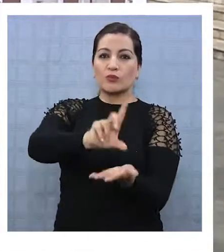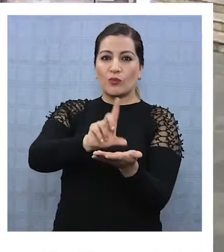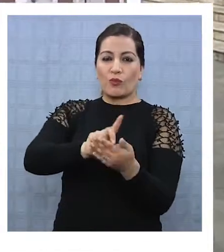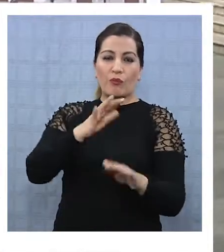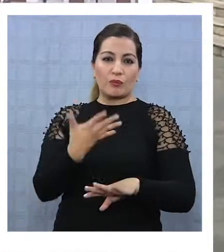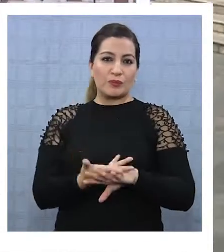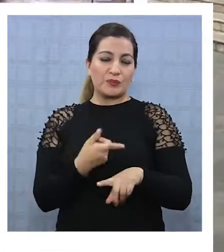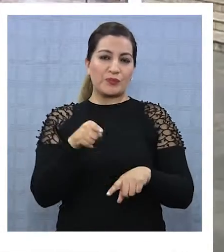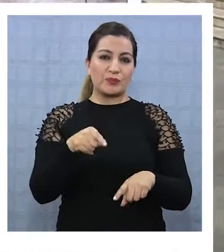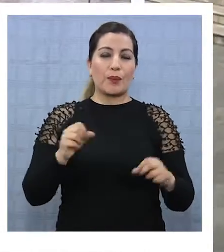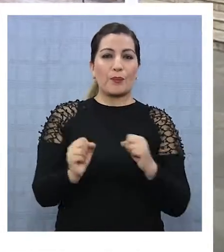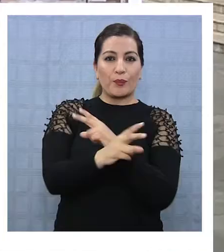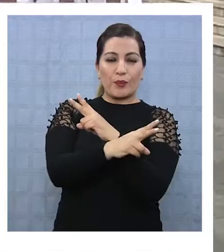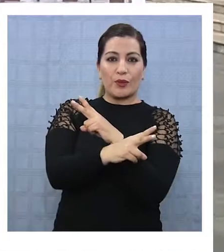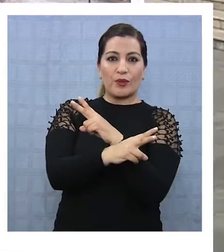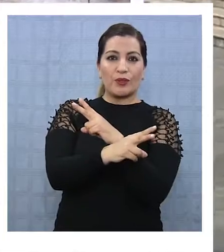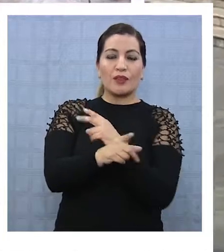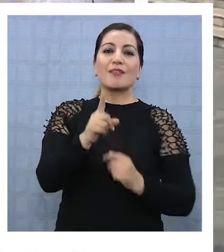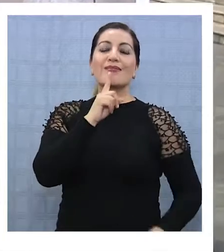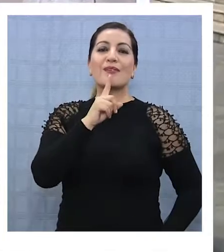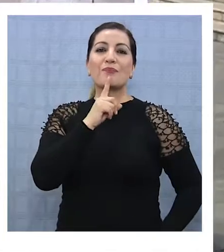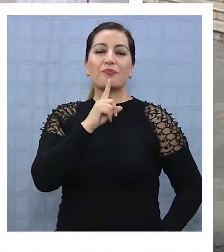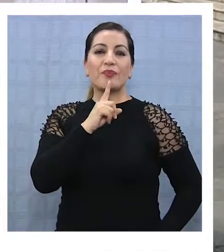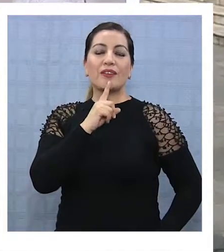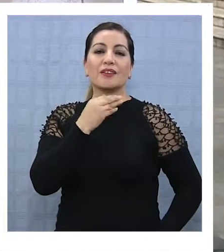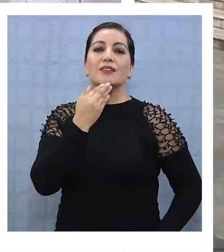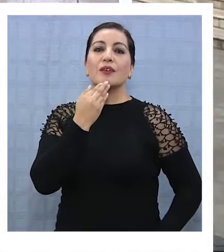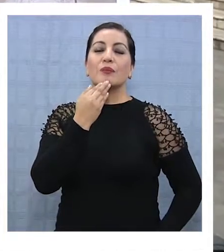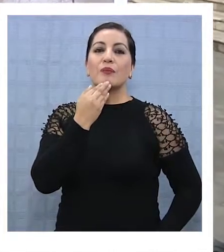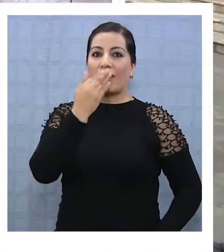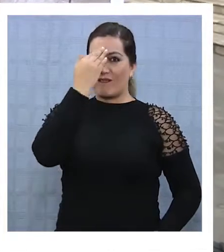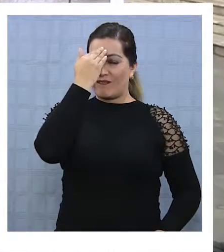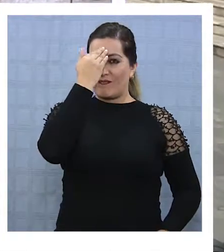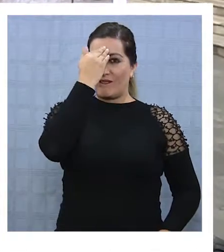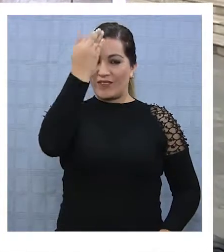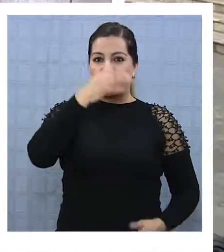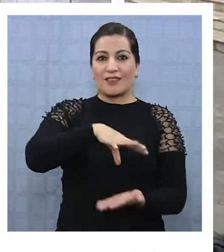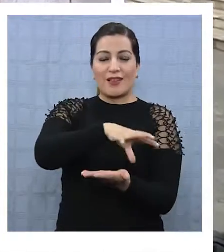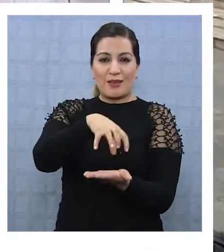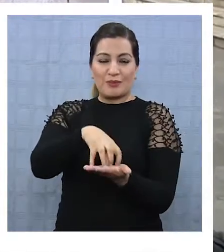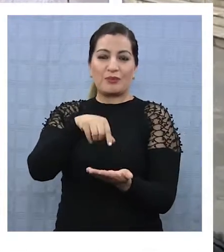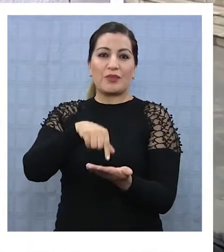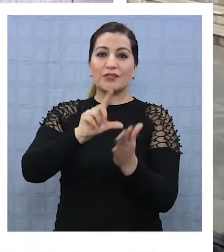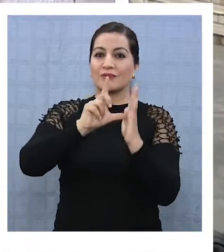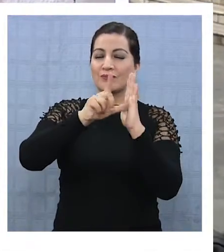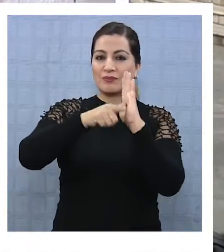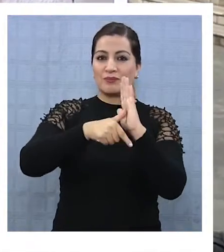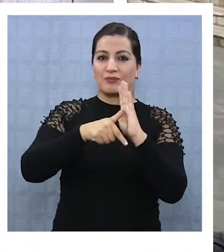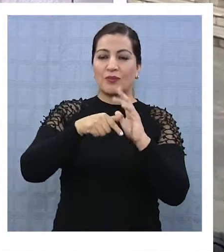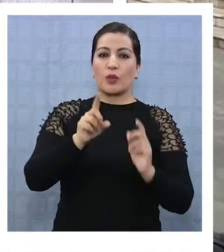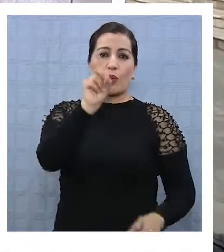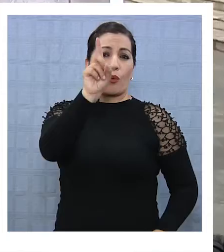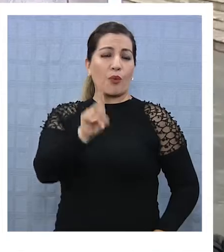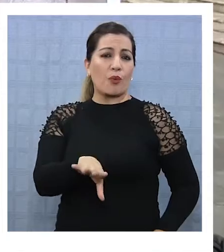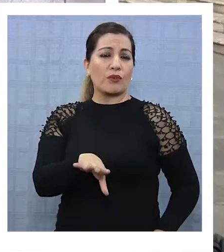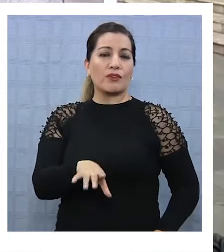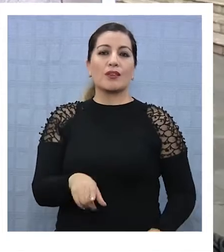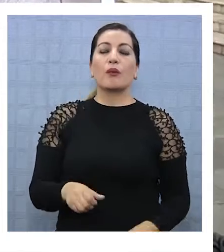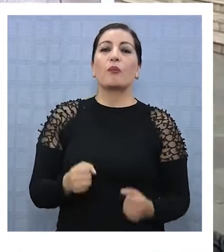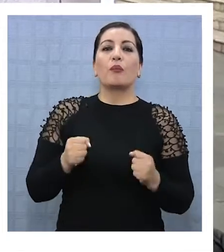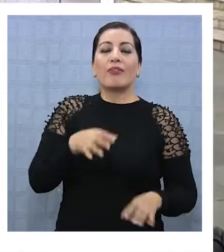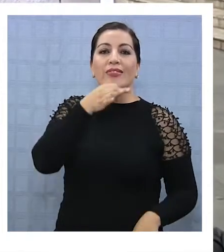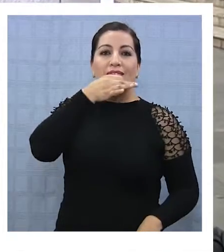que se han establecido, que es el mall, el agro y acá en la frente del teatro municipal es una oportunidad única para que la ciudadanía